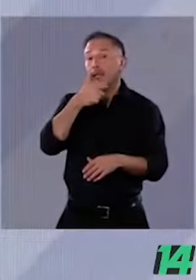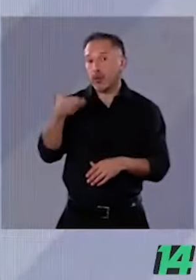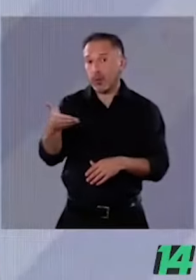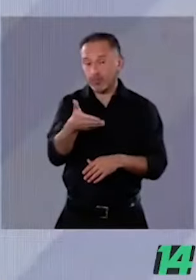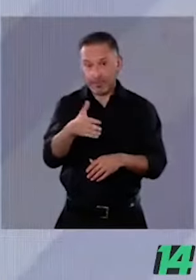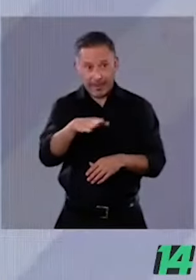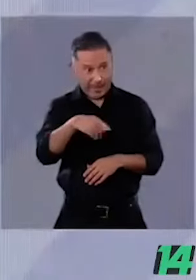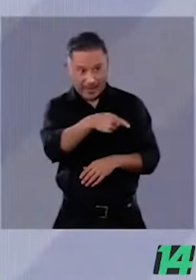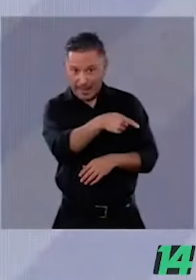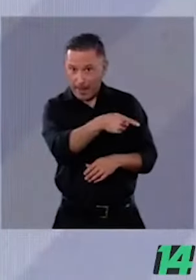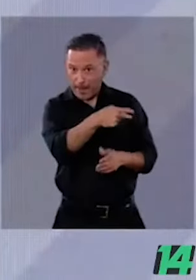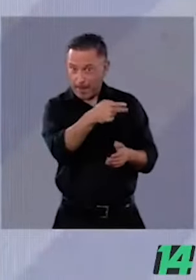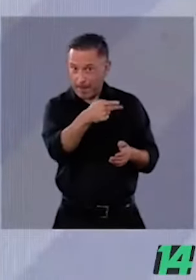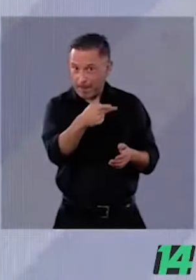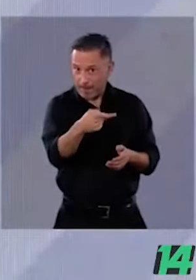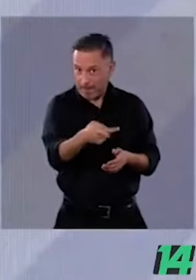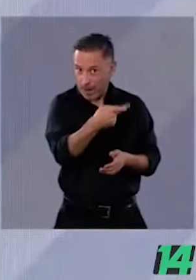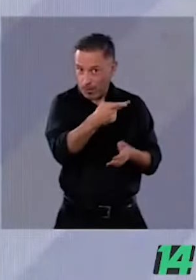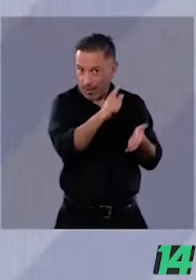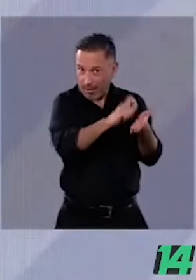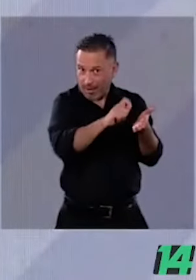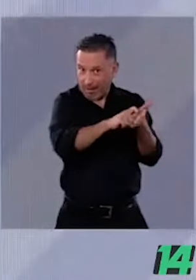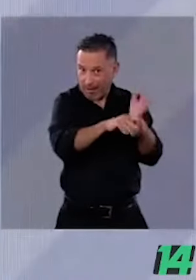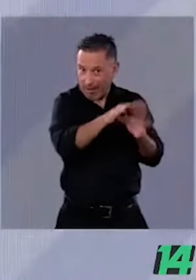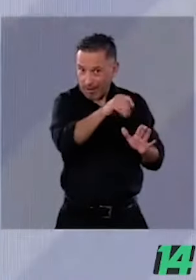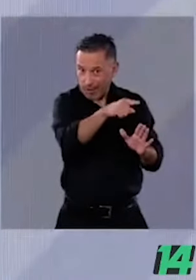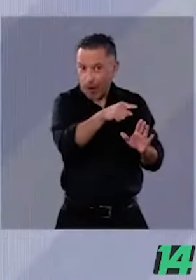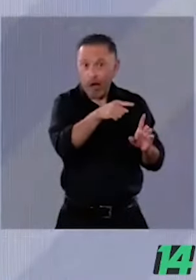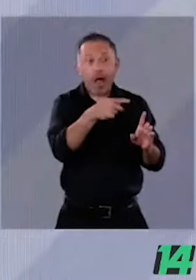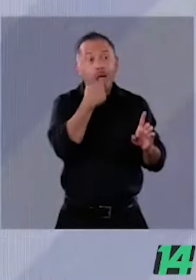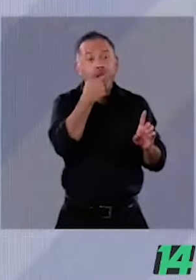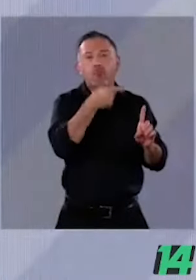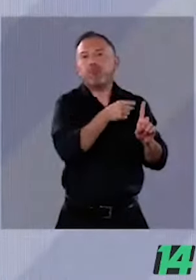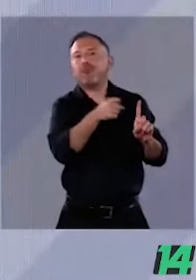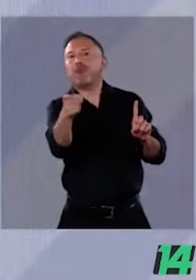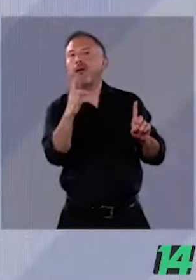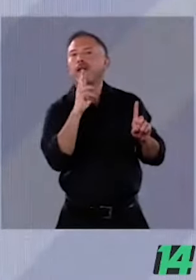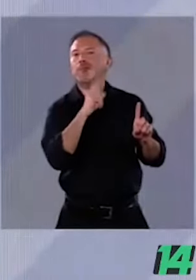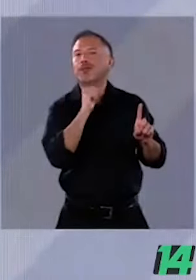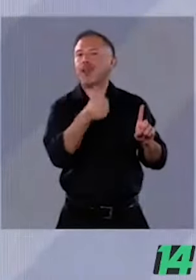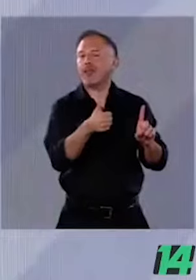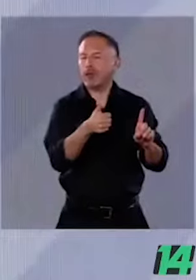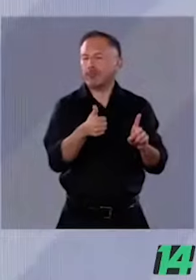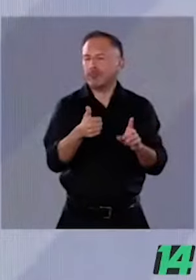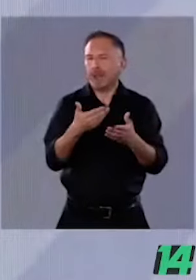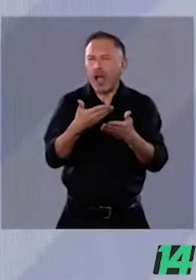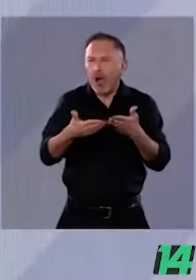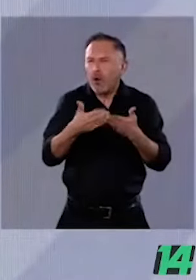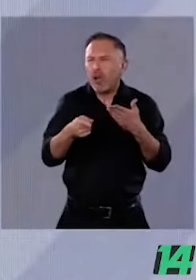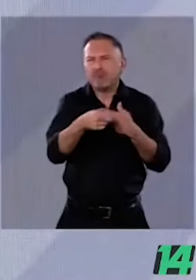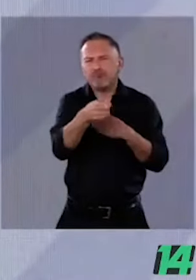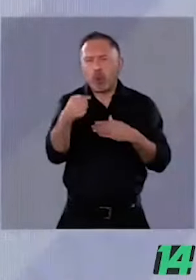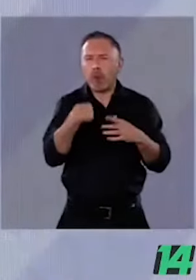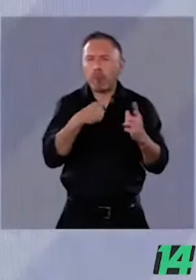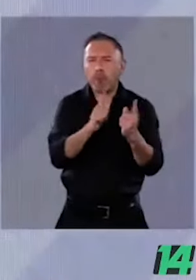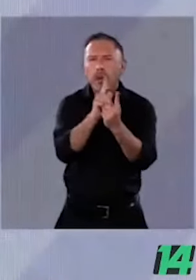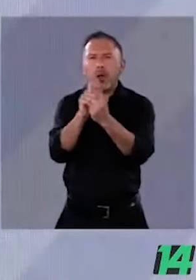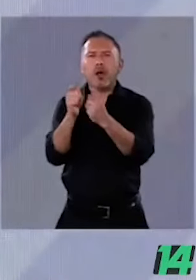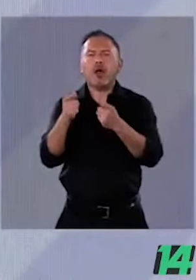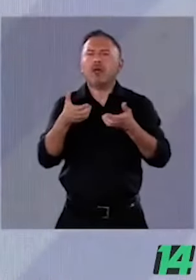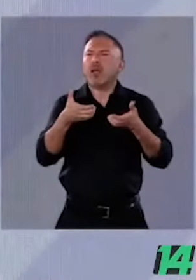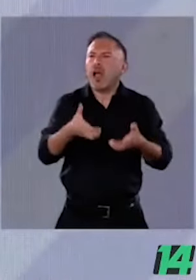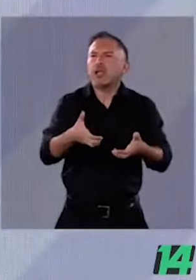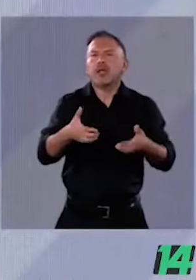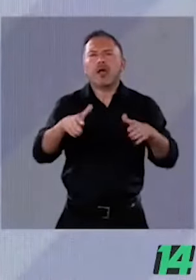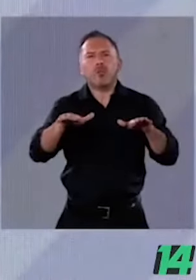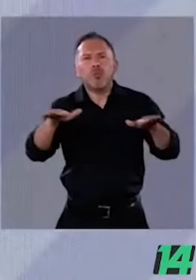preguntas las contestan. Eso es algo que todas las señoras, todos los señores, los jóvenes que me encuentro en la calle, en las plazas, en los aeropuertos, me dicen